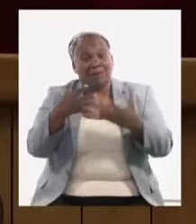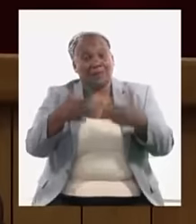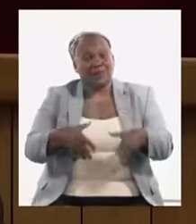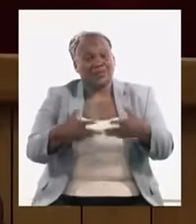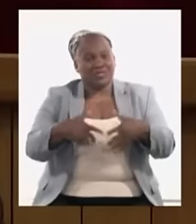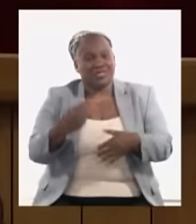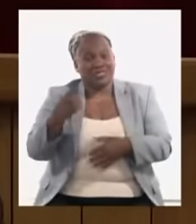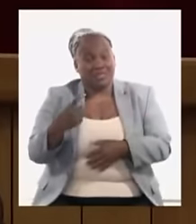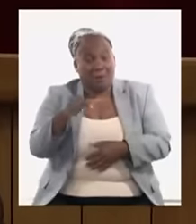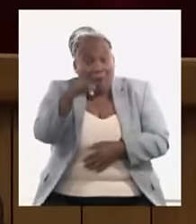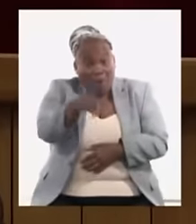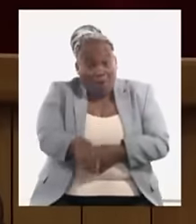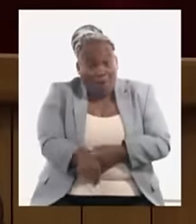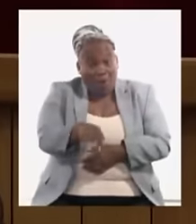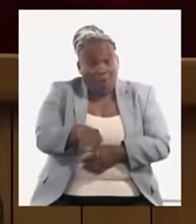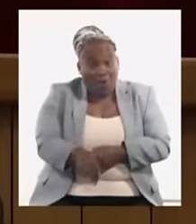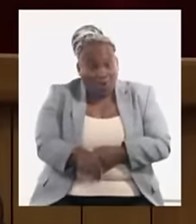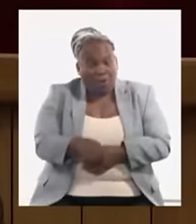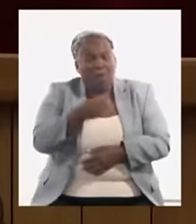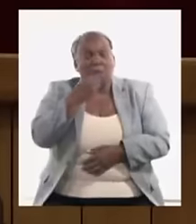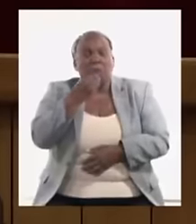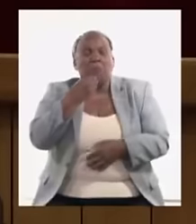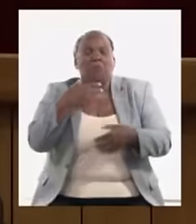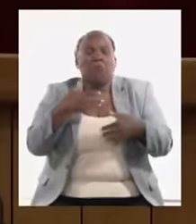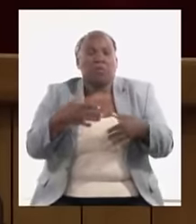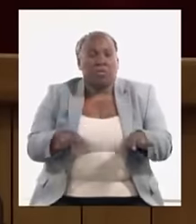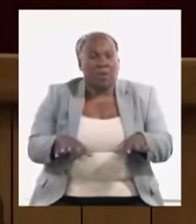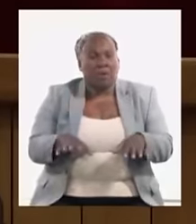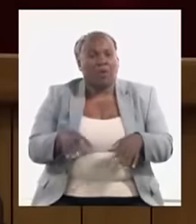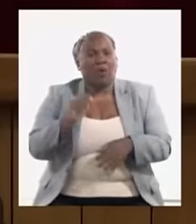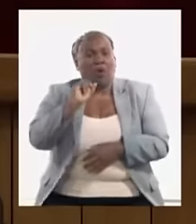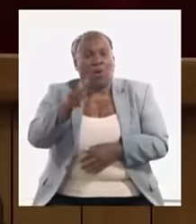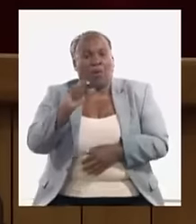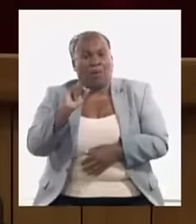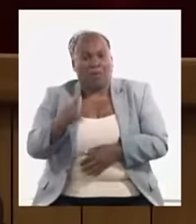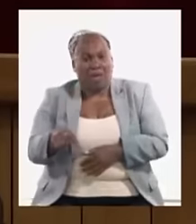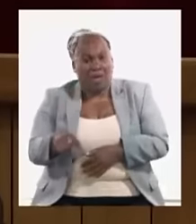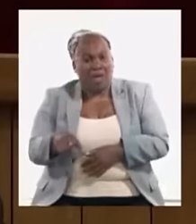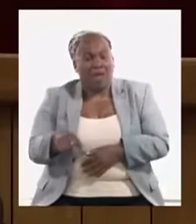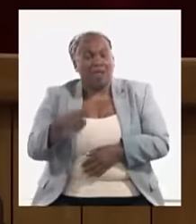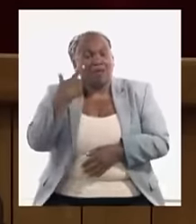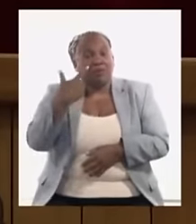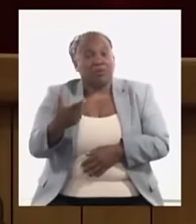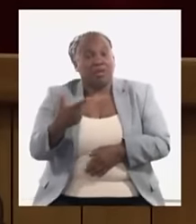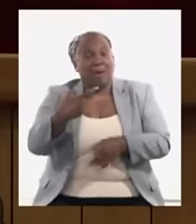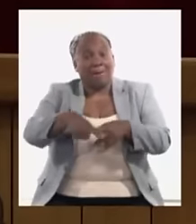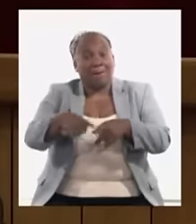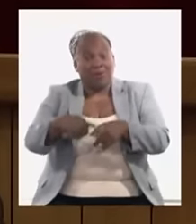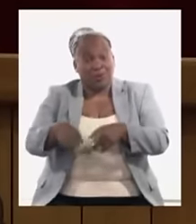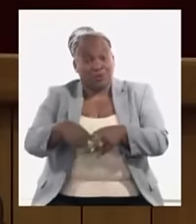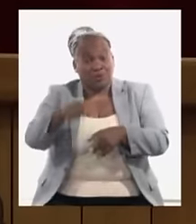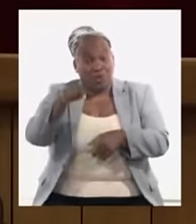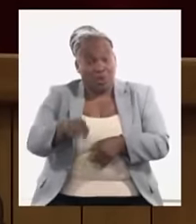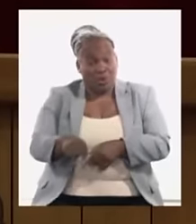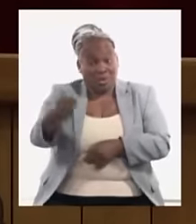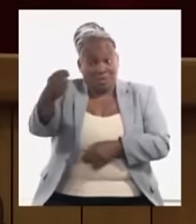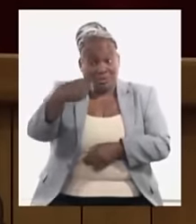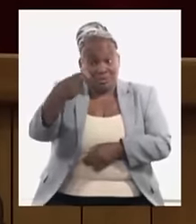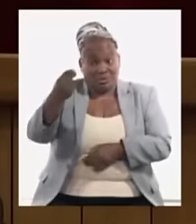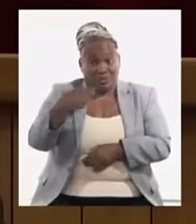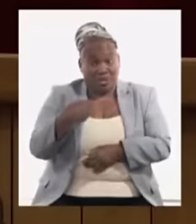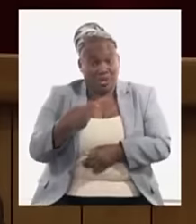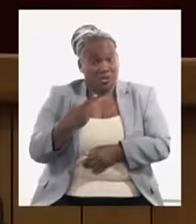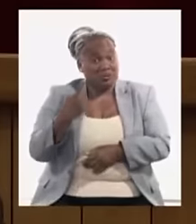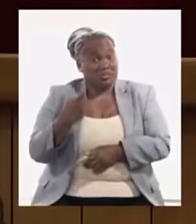hoy tenemos la posibilidad de adquirir un nivel importante de productos que hoy son importados sin la